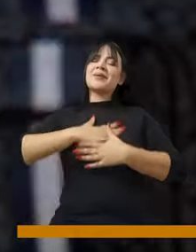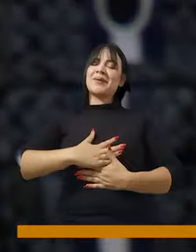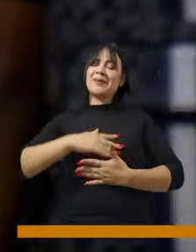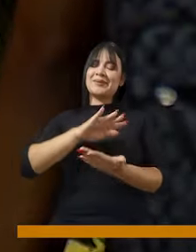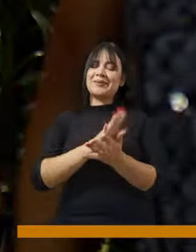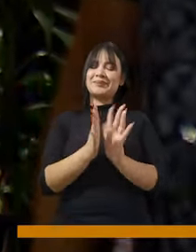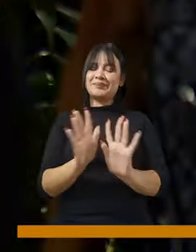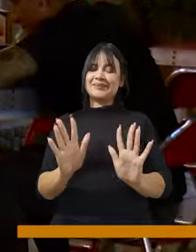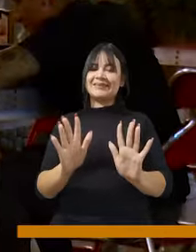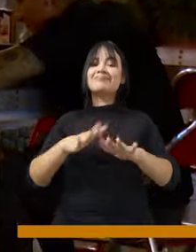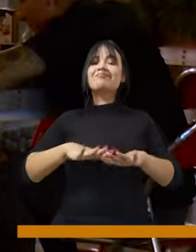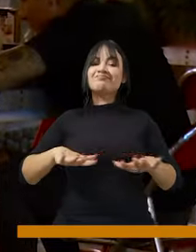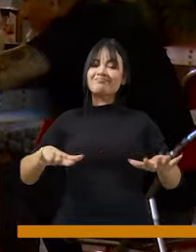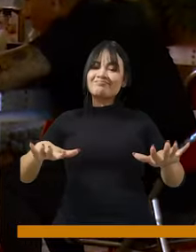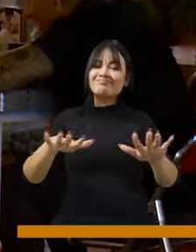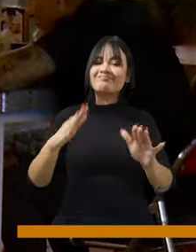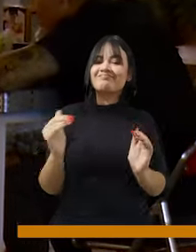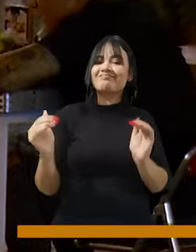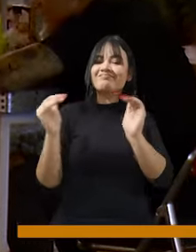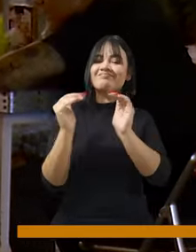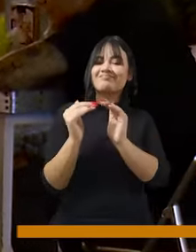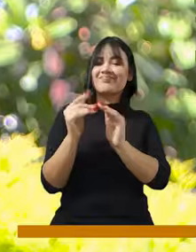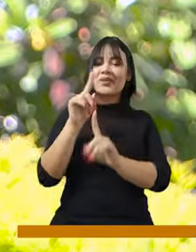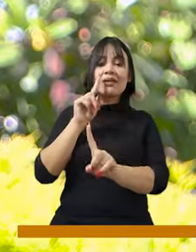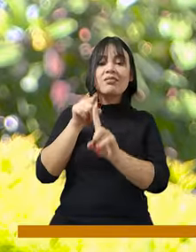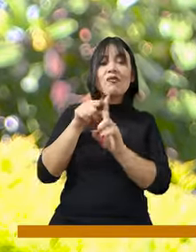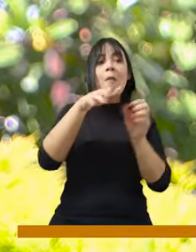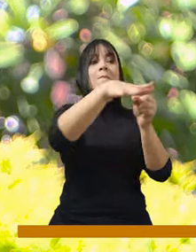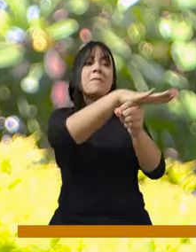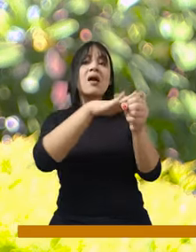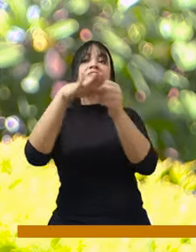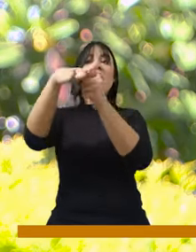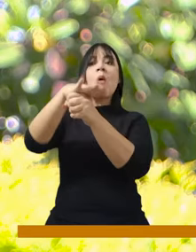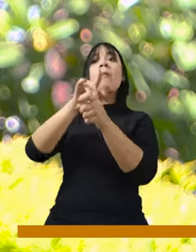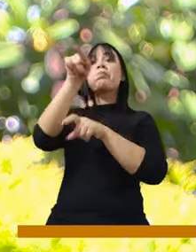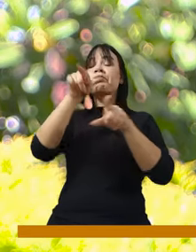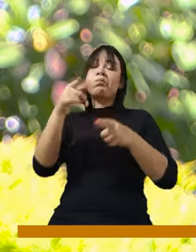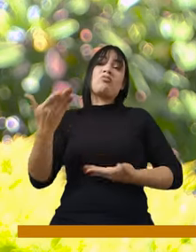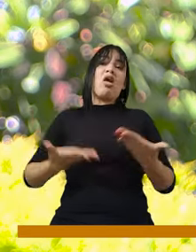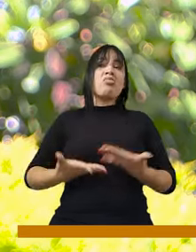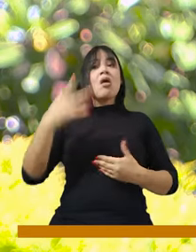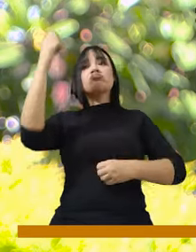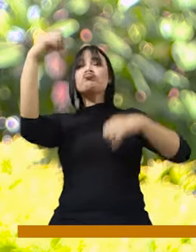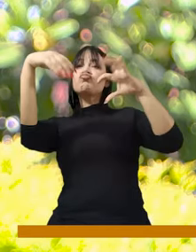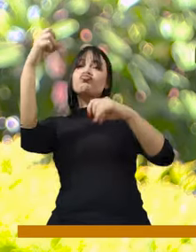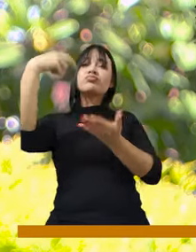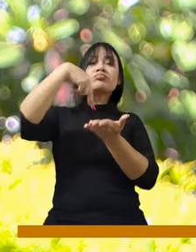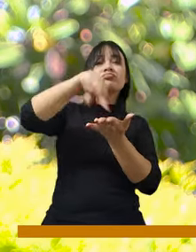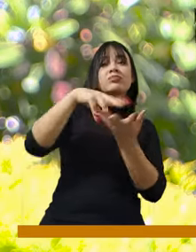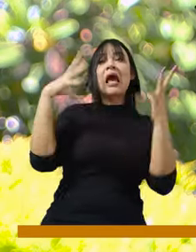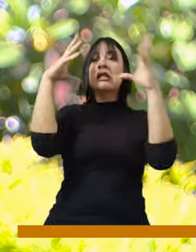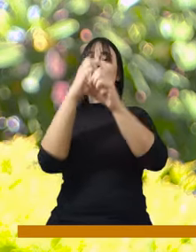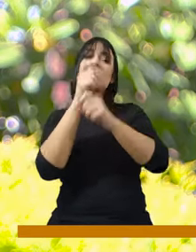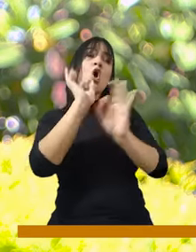y que todos podamos estar en una armonía suficiente para que en los barrios donde hay presencia de establecimientos de